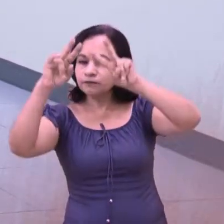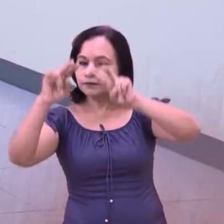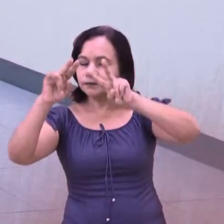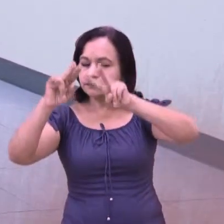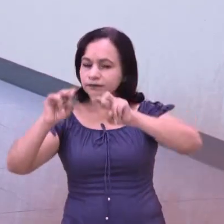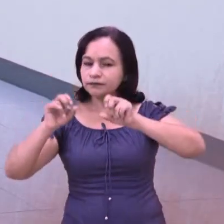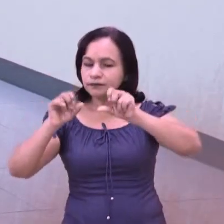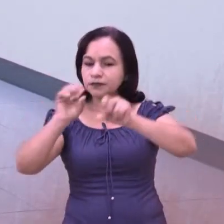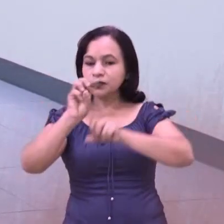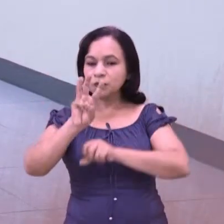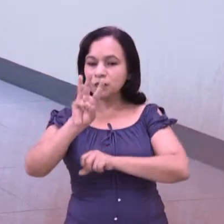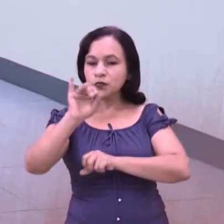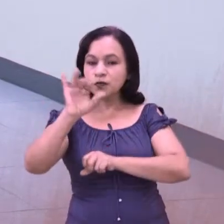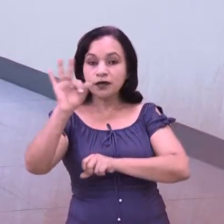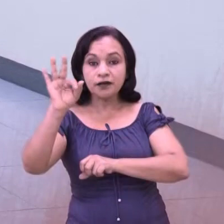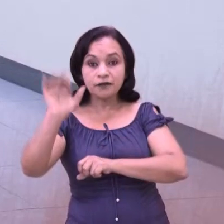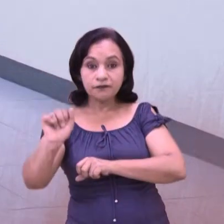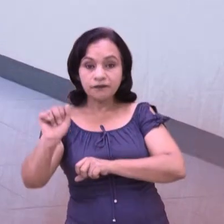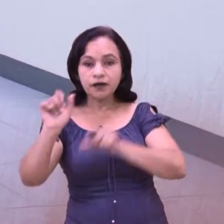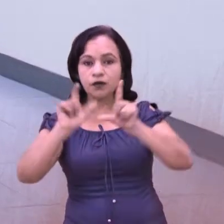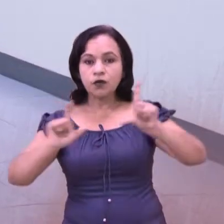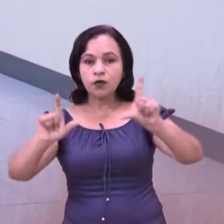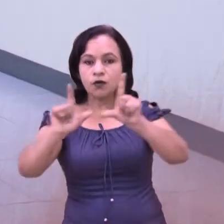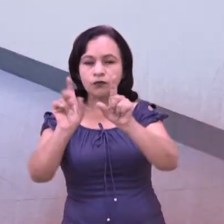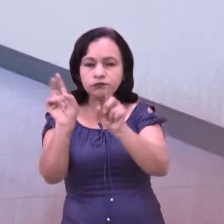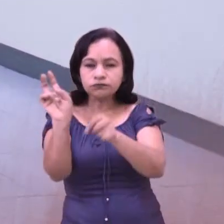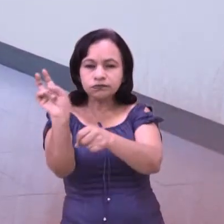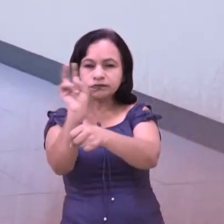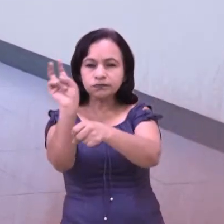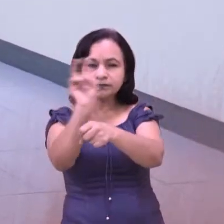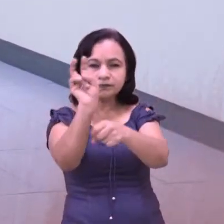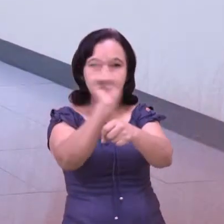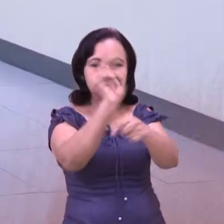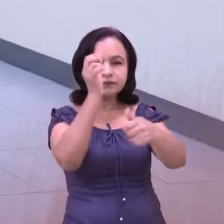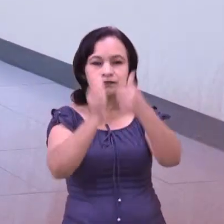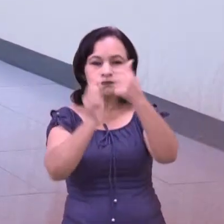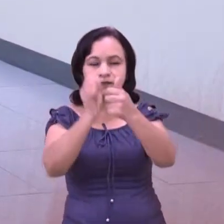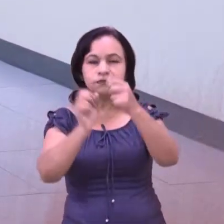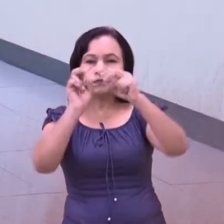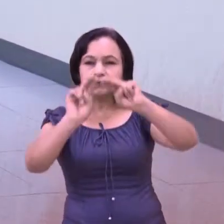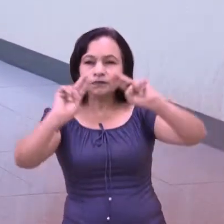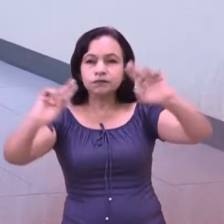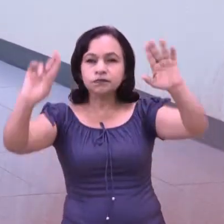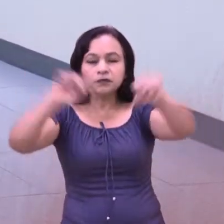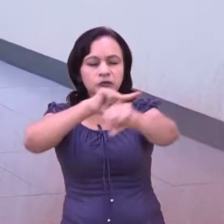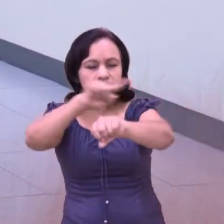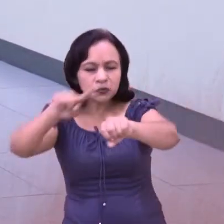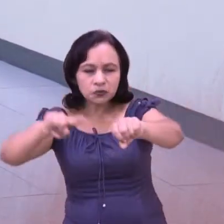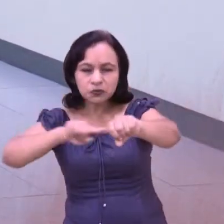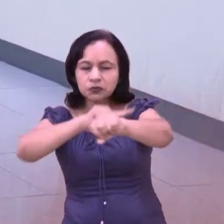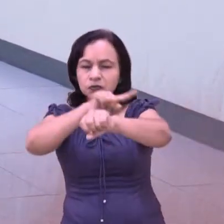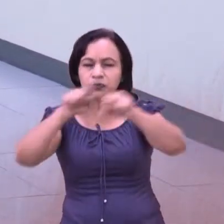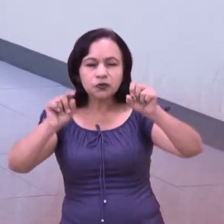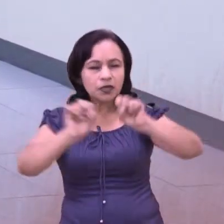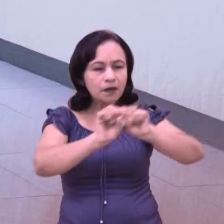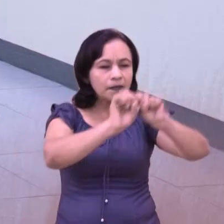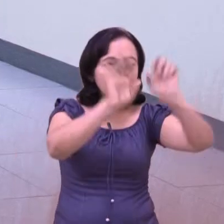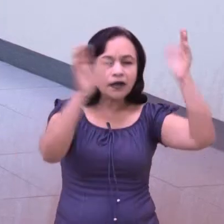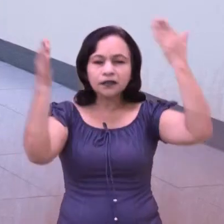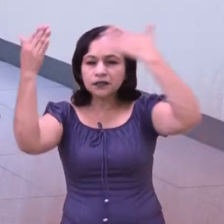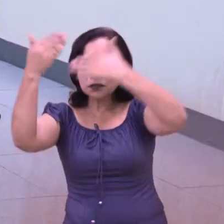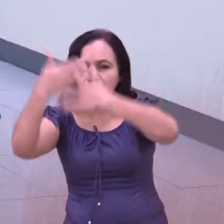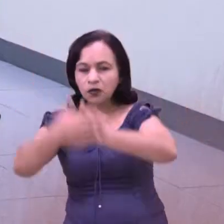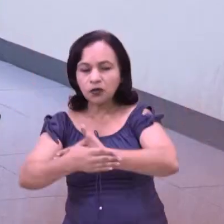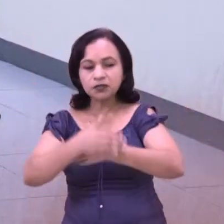análisis y seguimiento WIFA, un espacio de monitoreo de los eventos naturales las 24 horas del día, los 7 días de la semana.